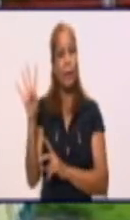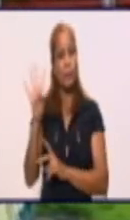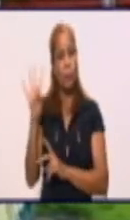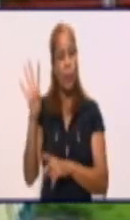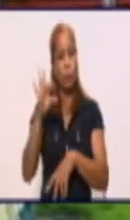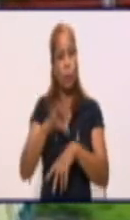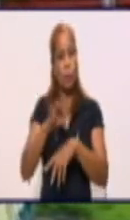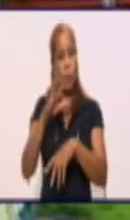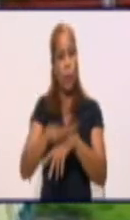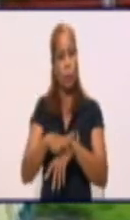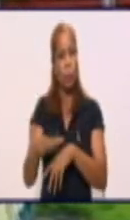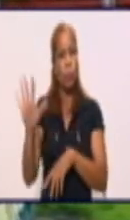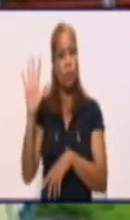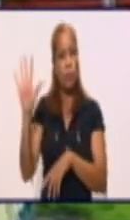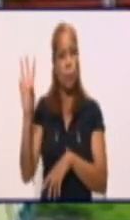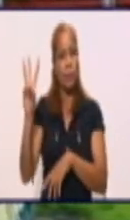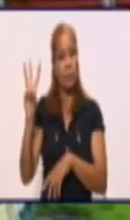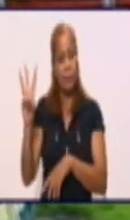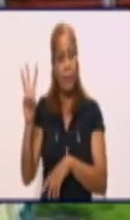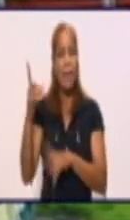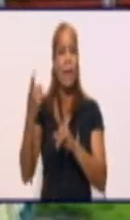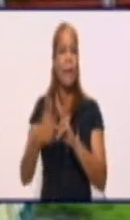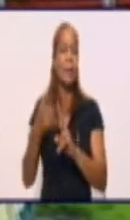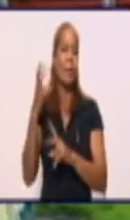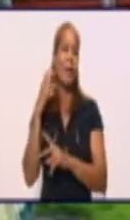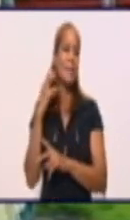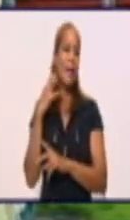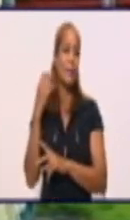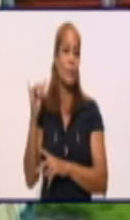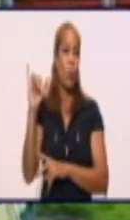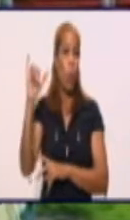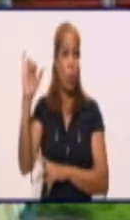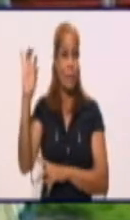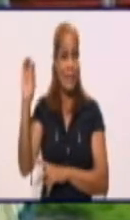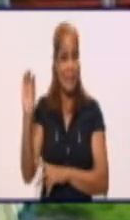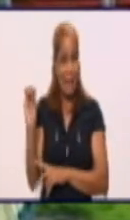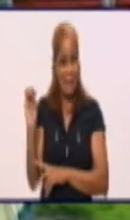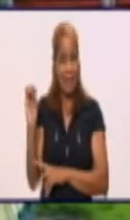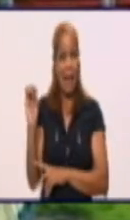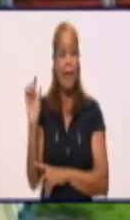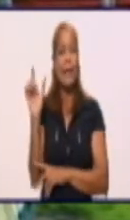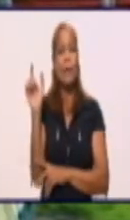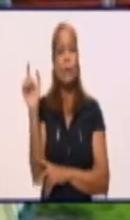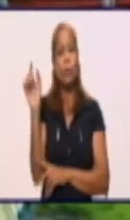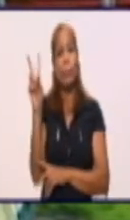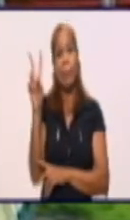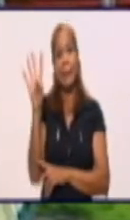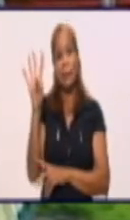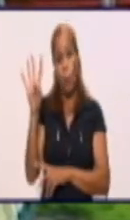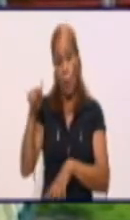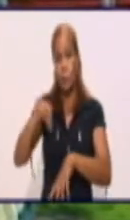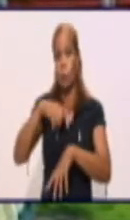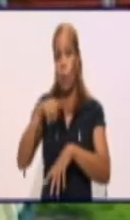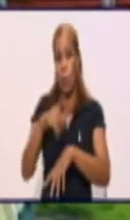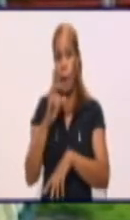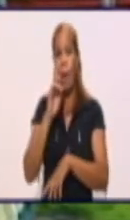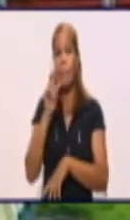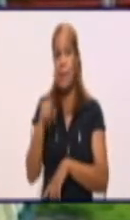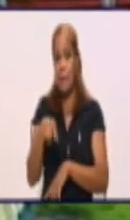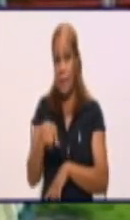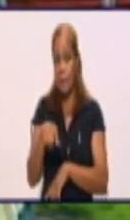Río Cauto con 53 y Manzanillo con 60 en las últimas 24 horas. Fíjense que de los